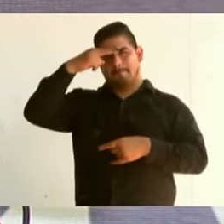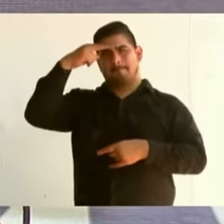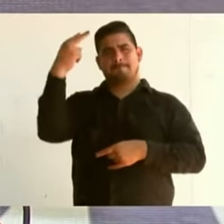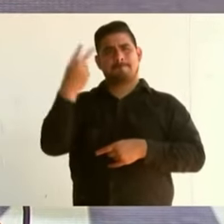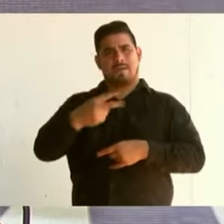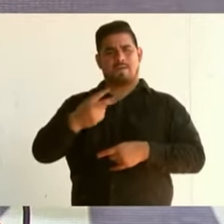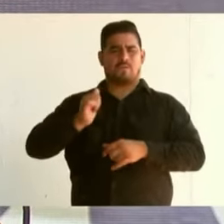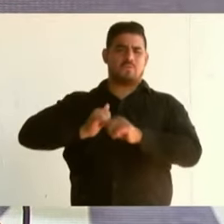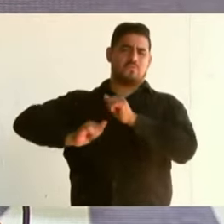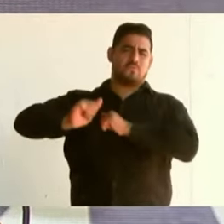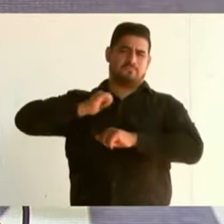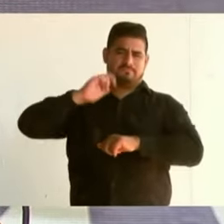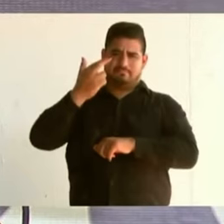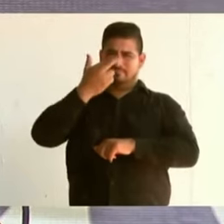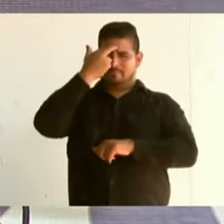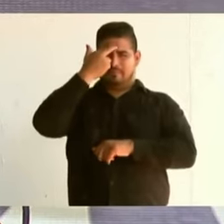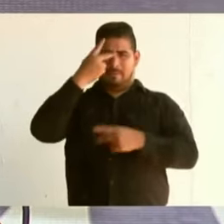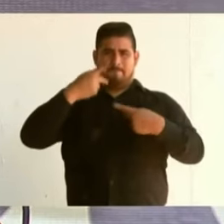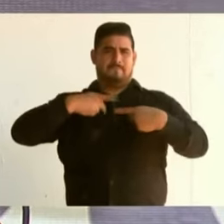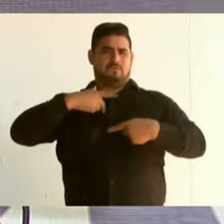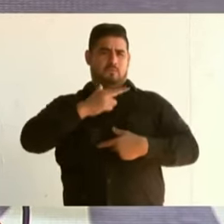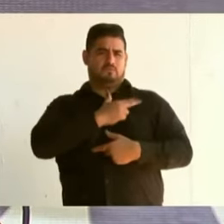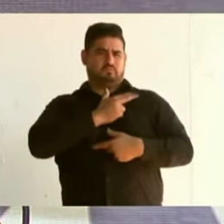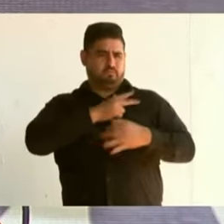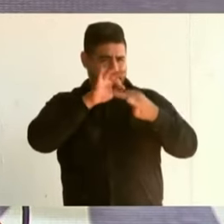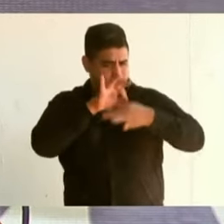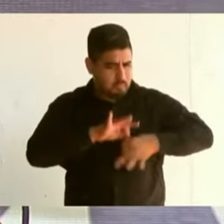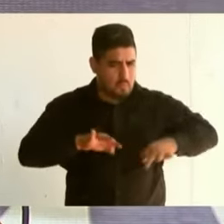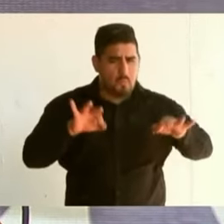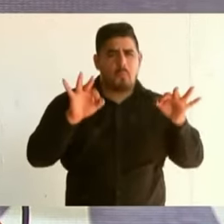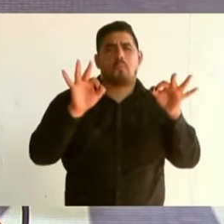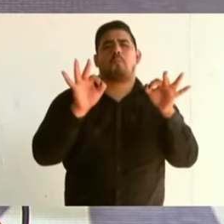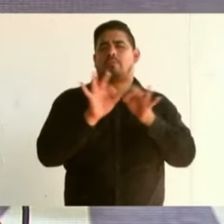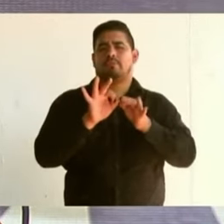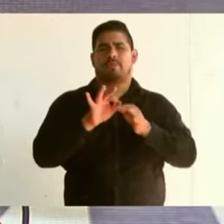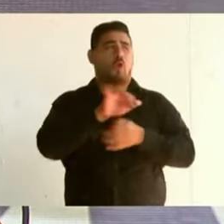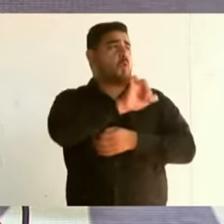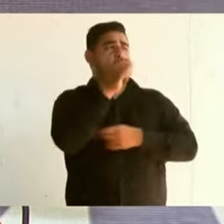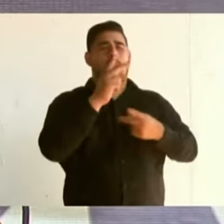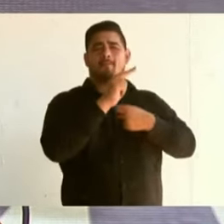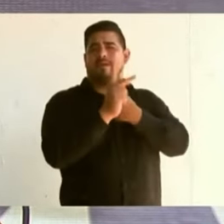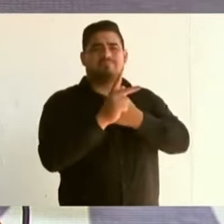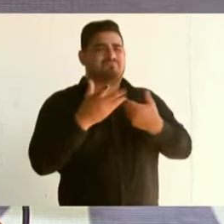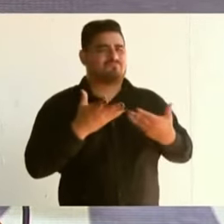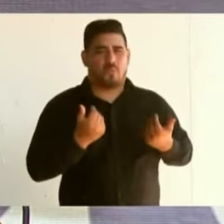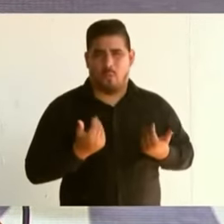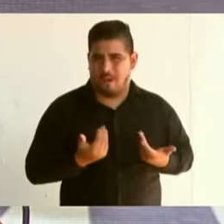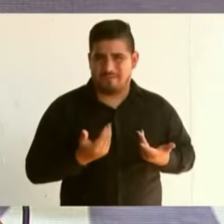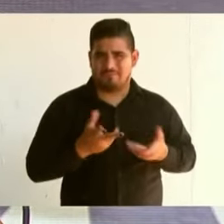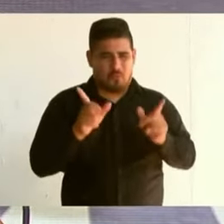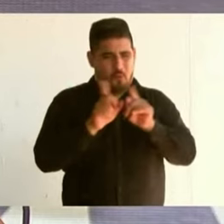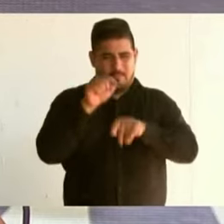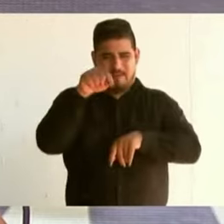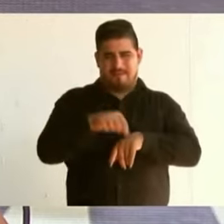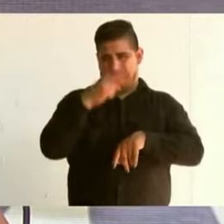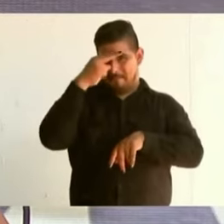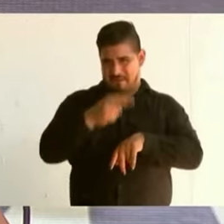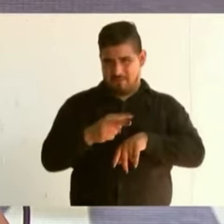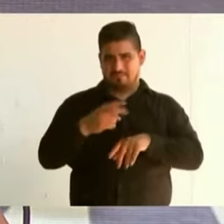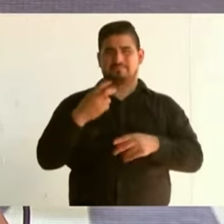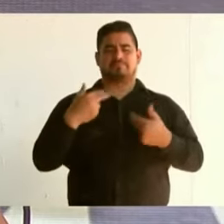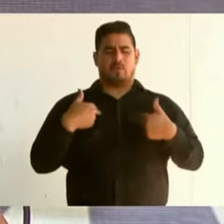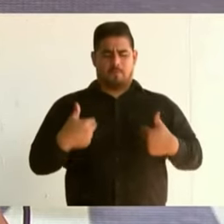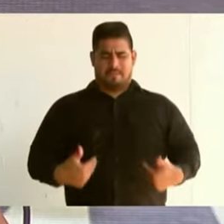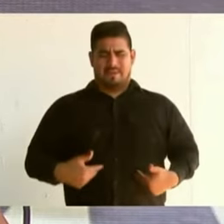nuestros grandes héroes y heroínas, que no lo tiene ningún país del mundo. El humanismo